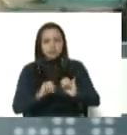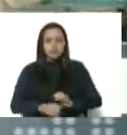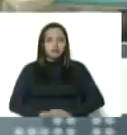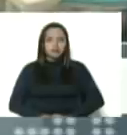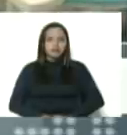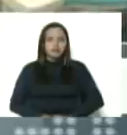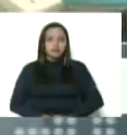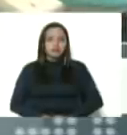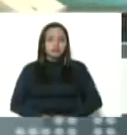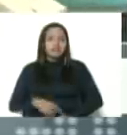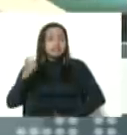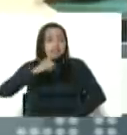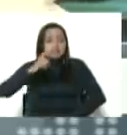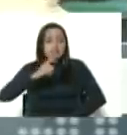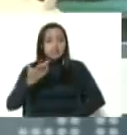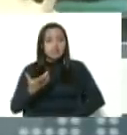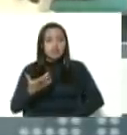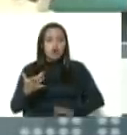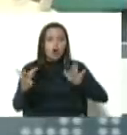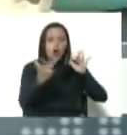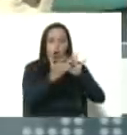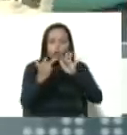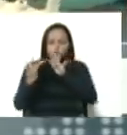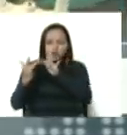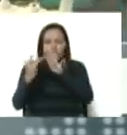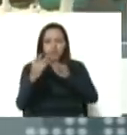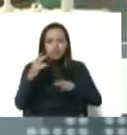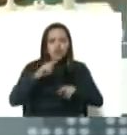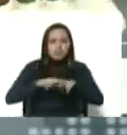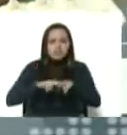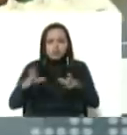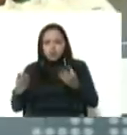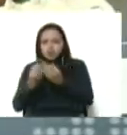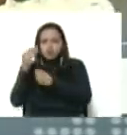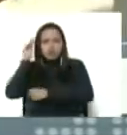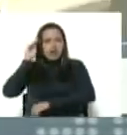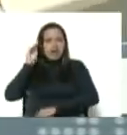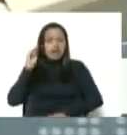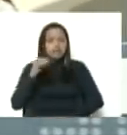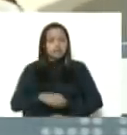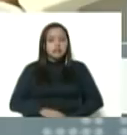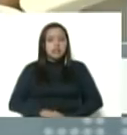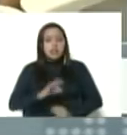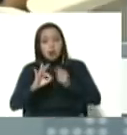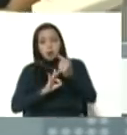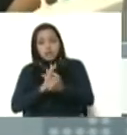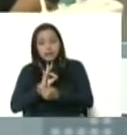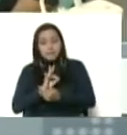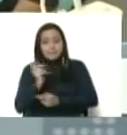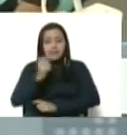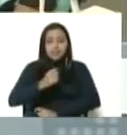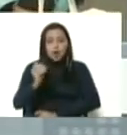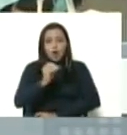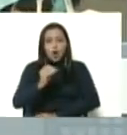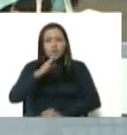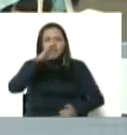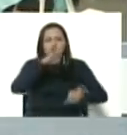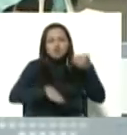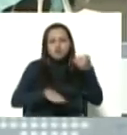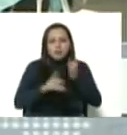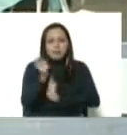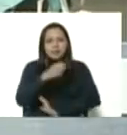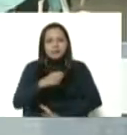necesario el contacto presencial en un momento dado. O de este trimestre que está en pleno desarrollo. O del último